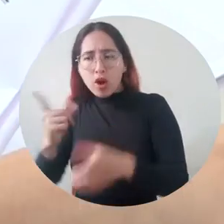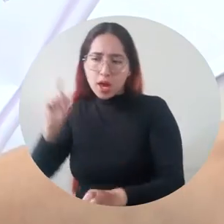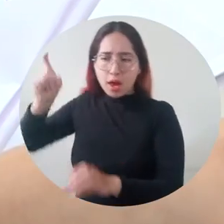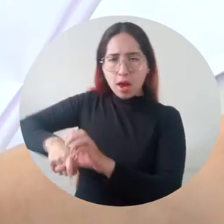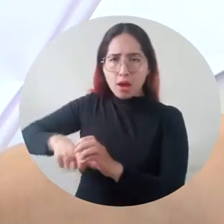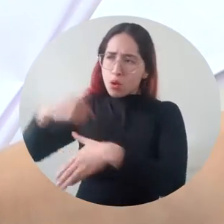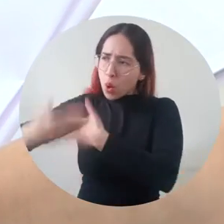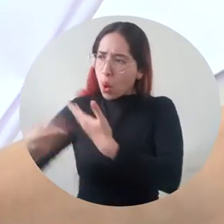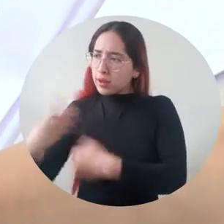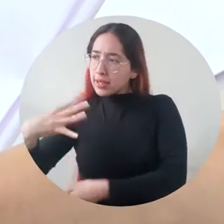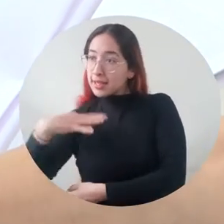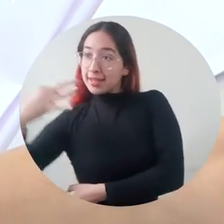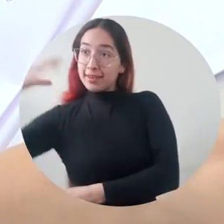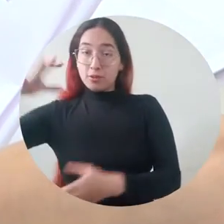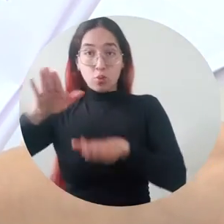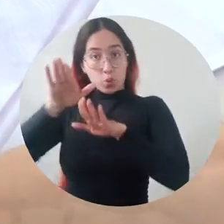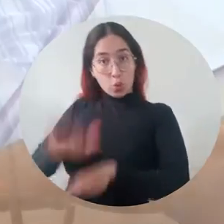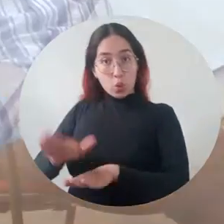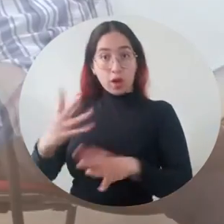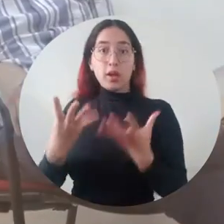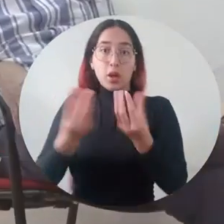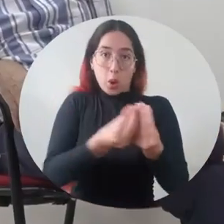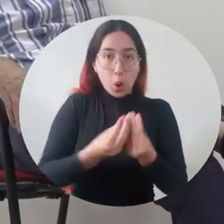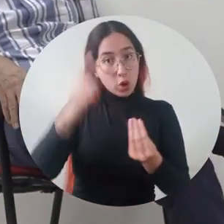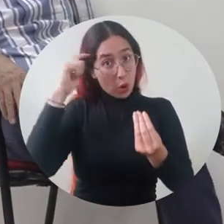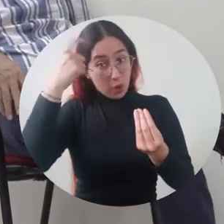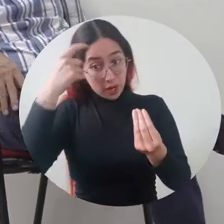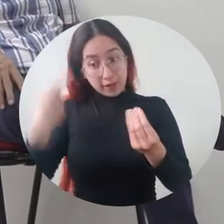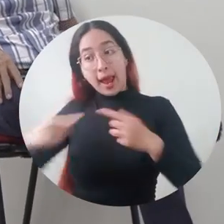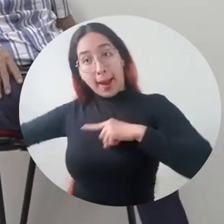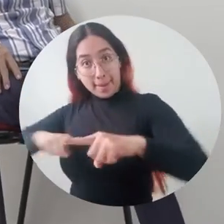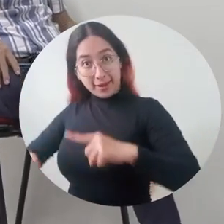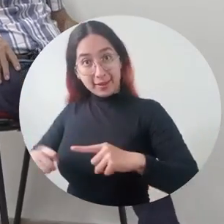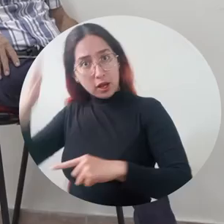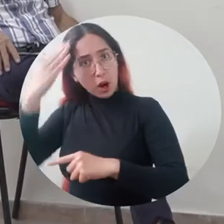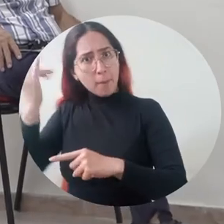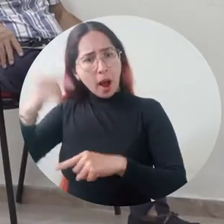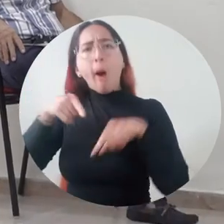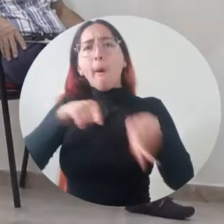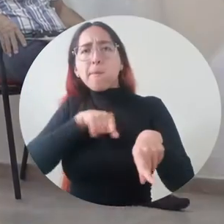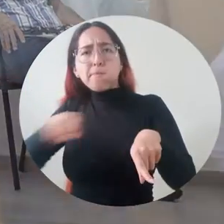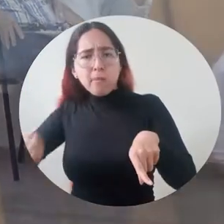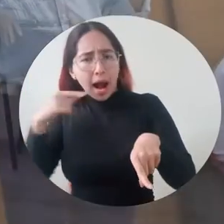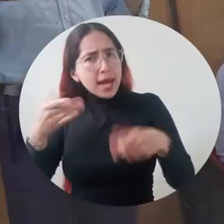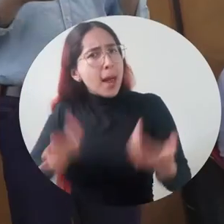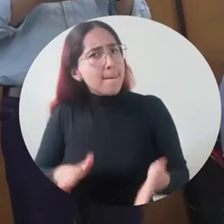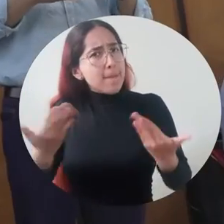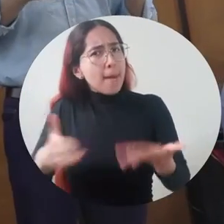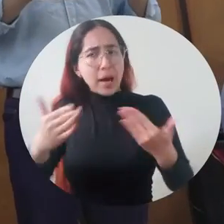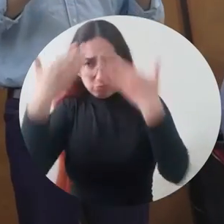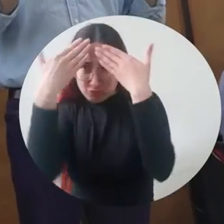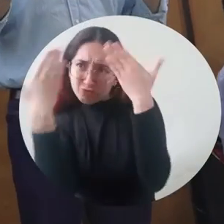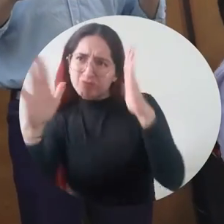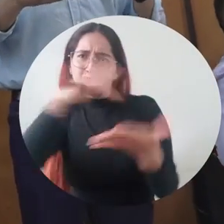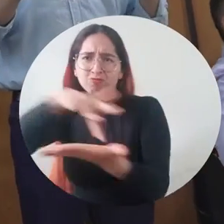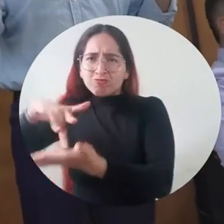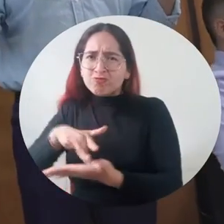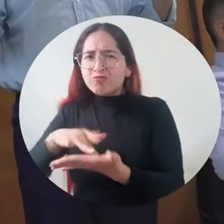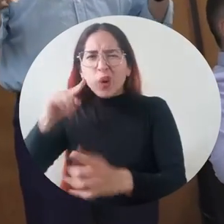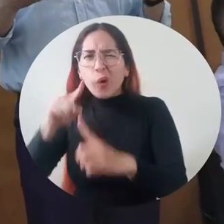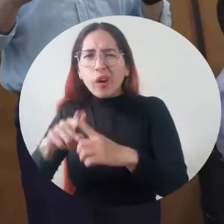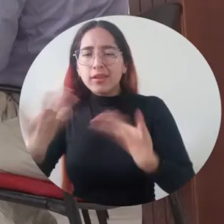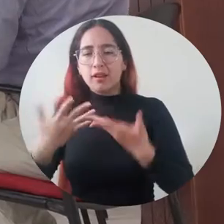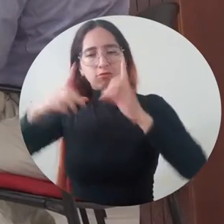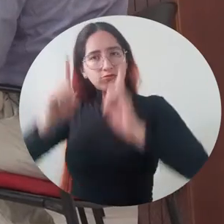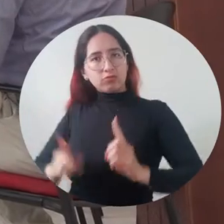los tres estamentos de UNIMGDALENA ante los órganos de gobierno y administración académica, donde se propicia la participación democrática para la toma